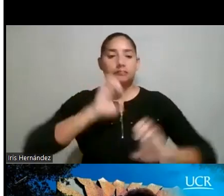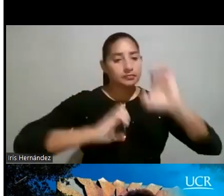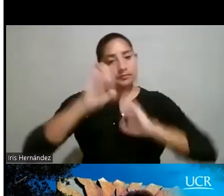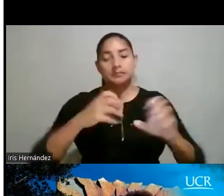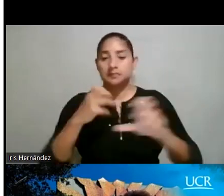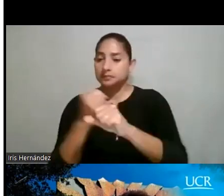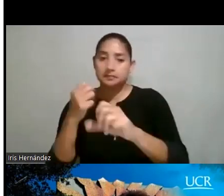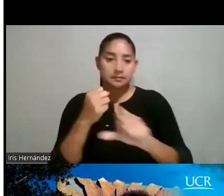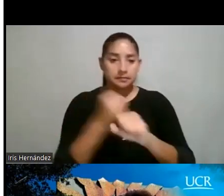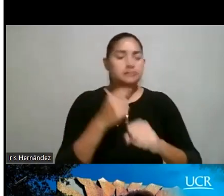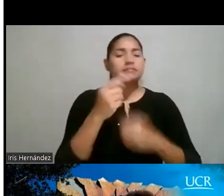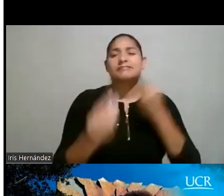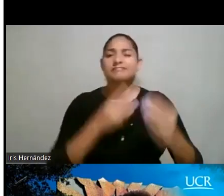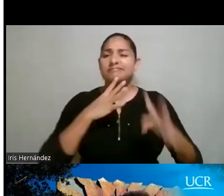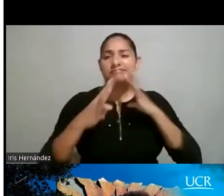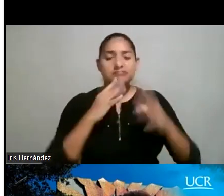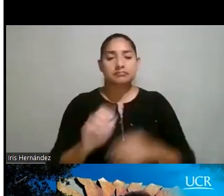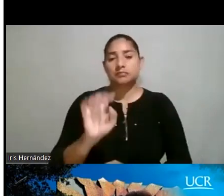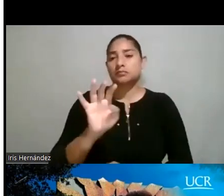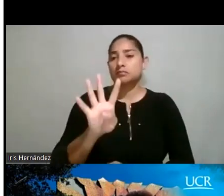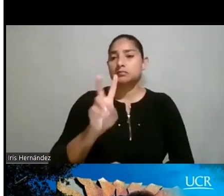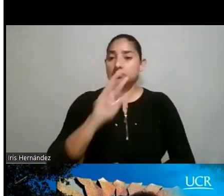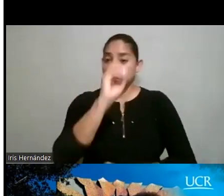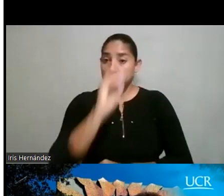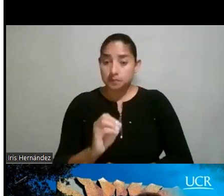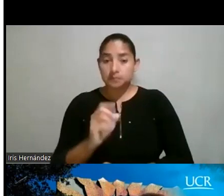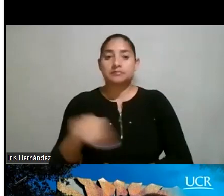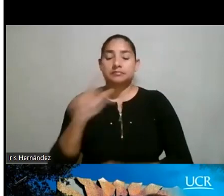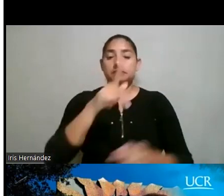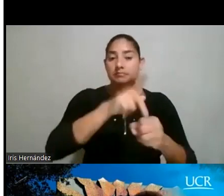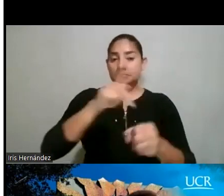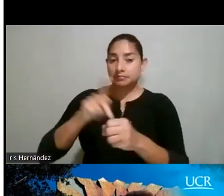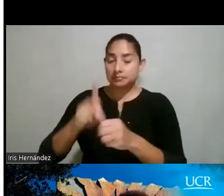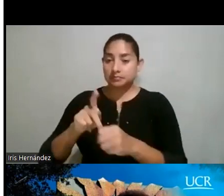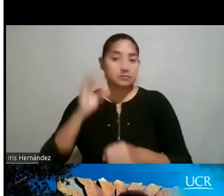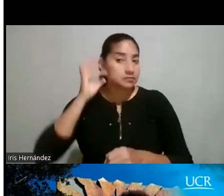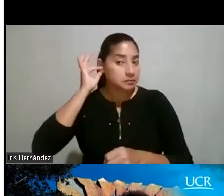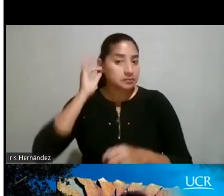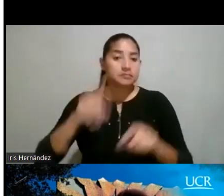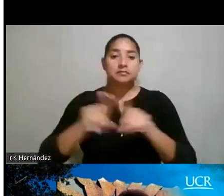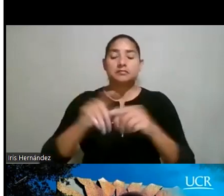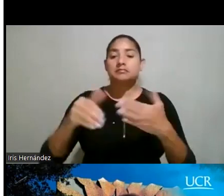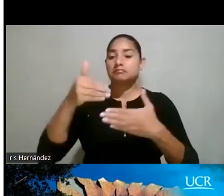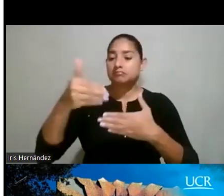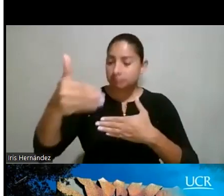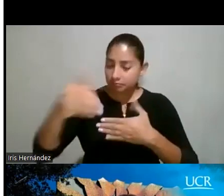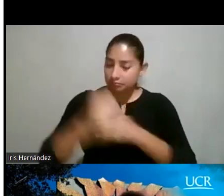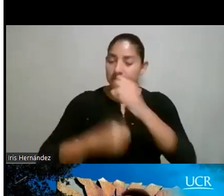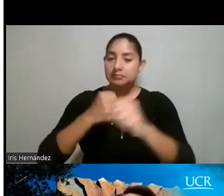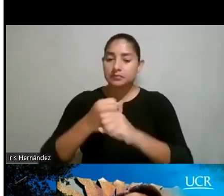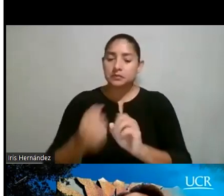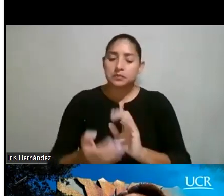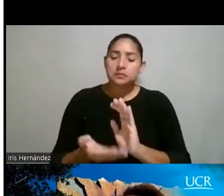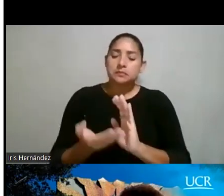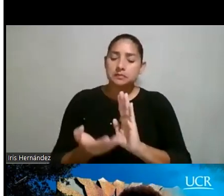habían hecho, se hablaba de un 42% de participación de mujeres y, bueno, pues, en los últimos años hemos visto un leve